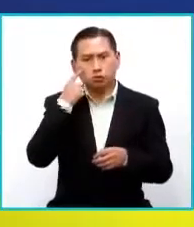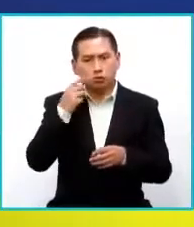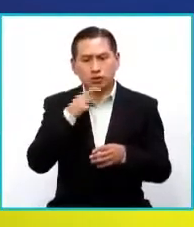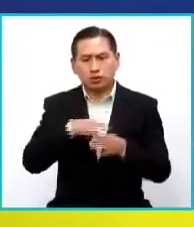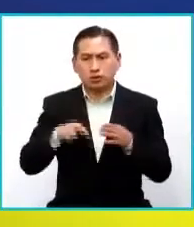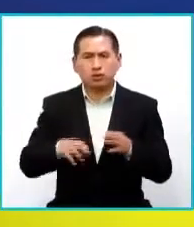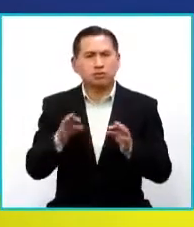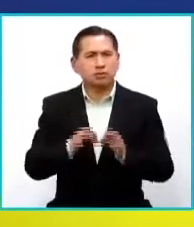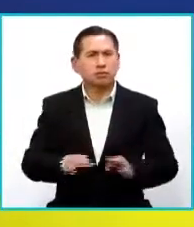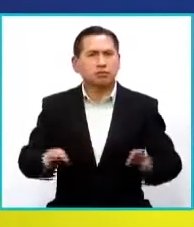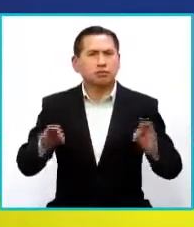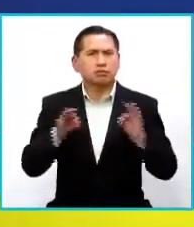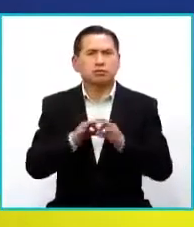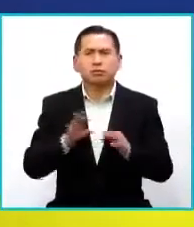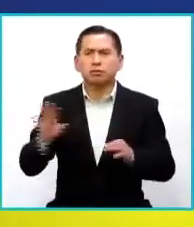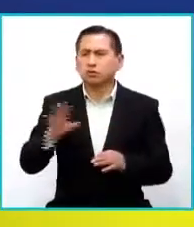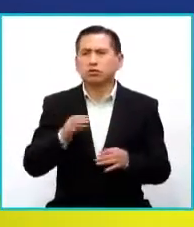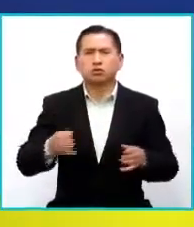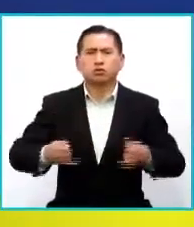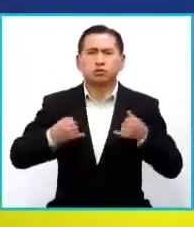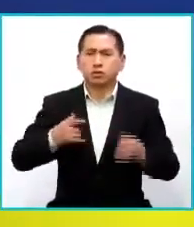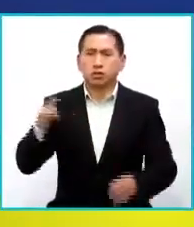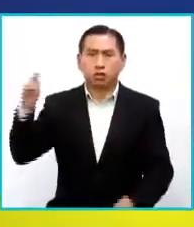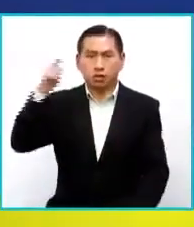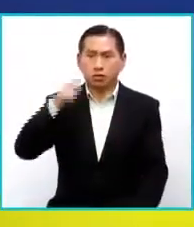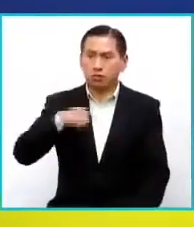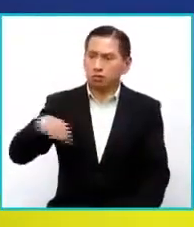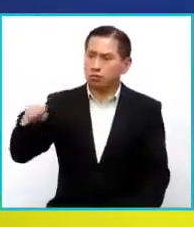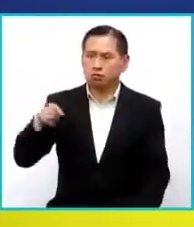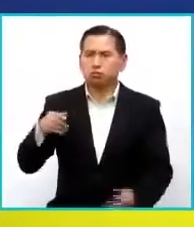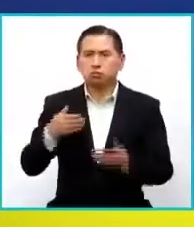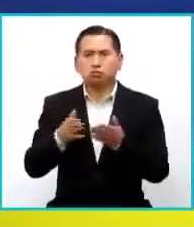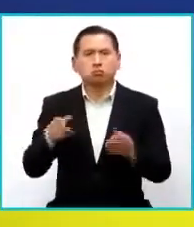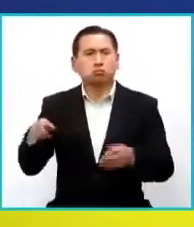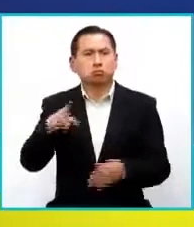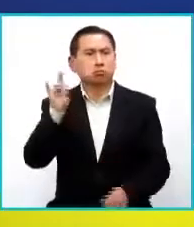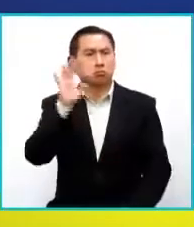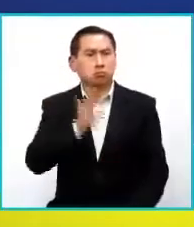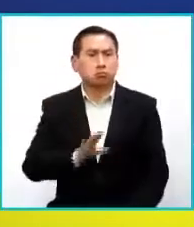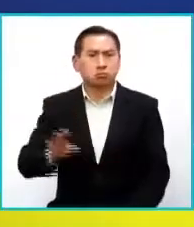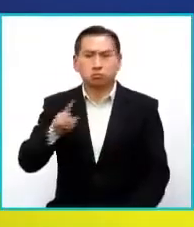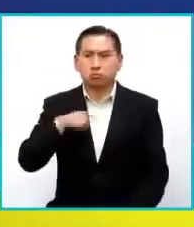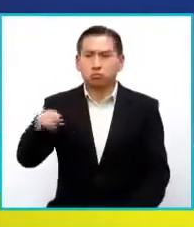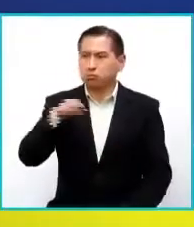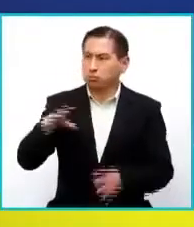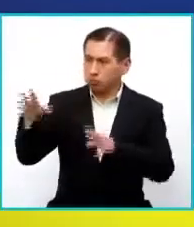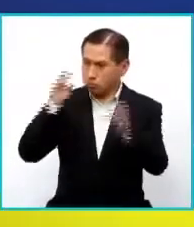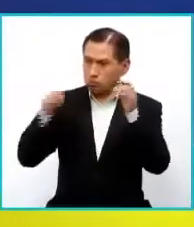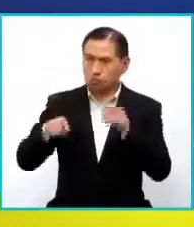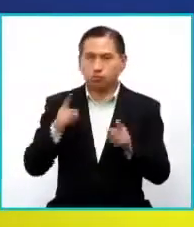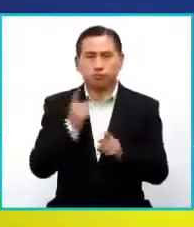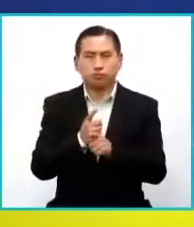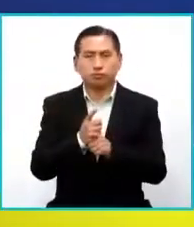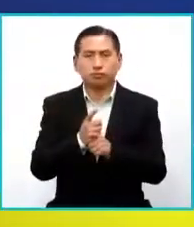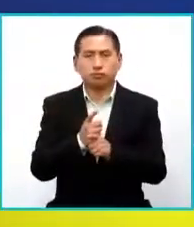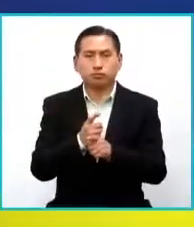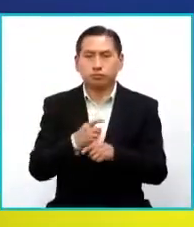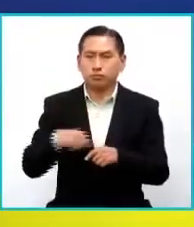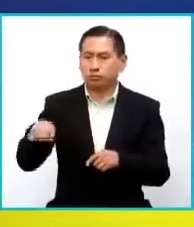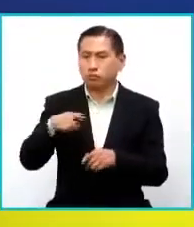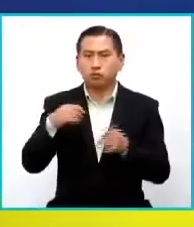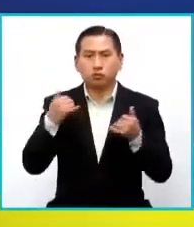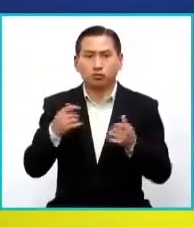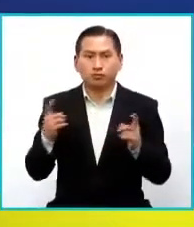interesantes por todos aquellos jóvenes que desde la Ciudad del Alto y desde cualquier otra parte del país han pasado por esta organización. Hoy se encuentra para